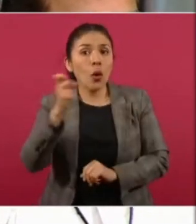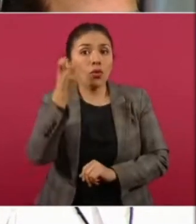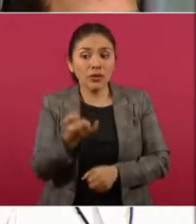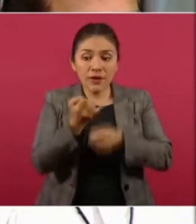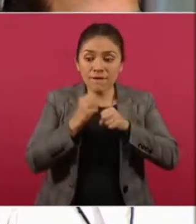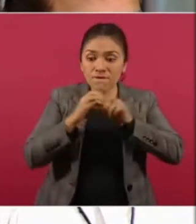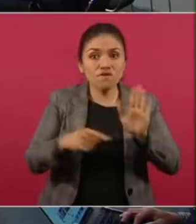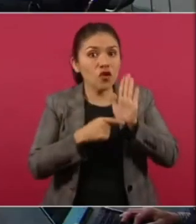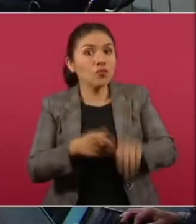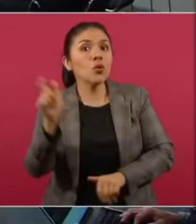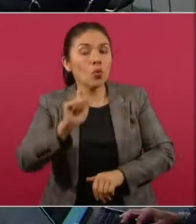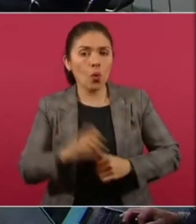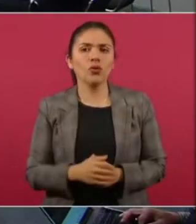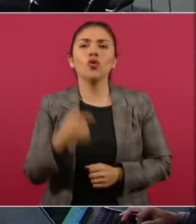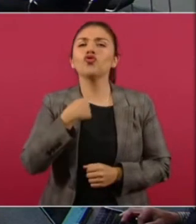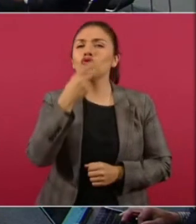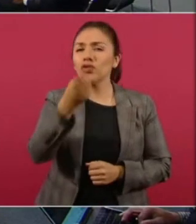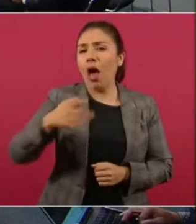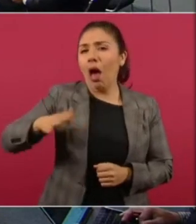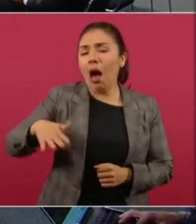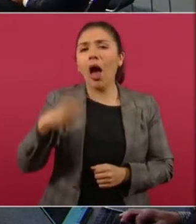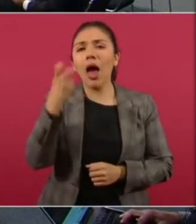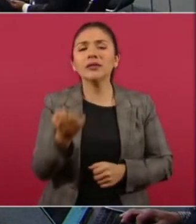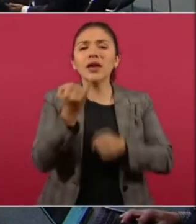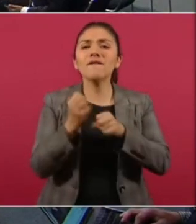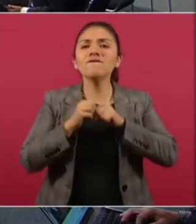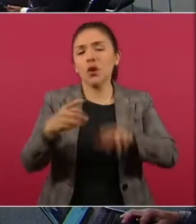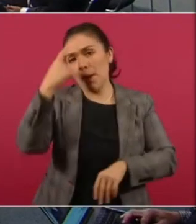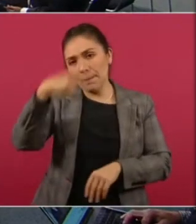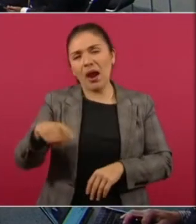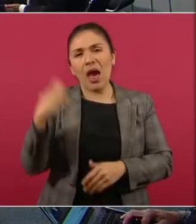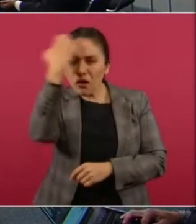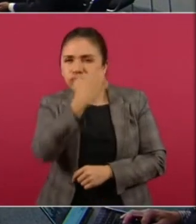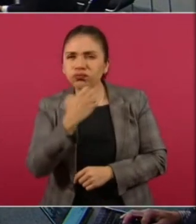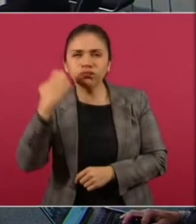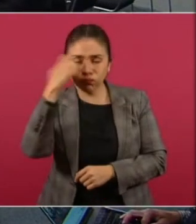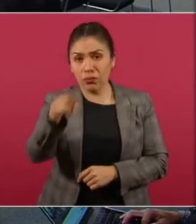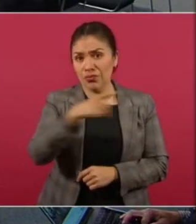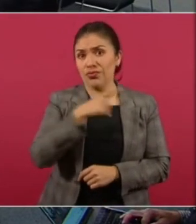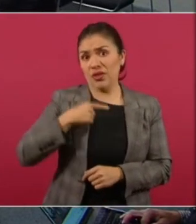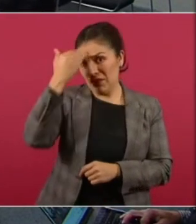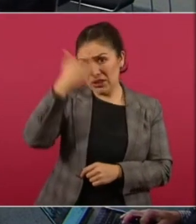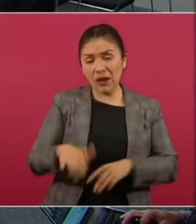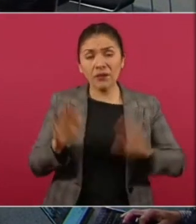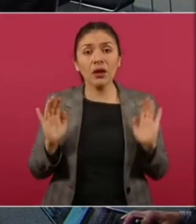dar ese informe. Yo le solicitaba el informe del diagnóstico, que él lo debe de conocer,